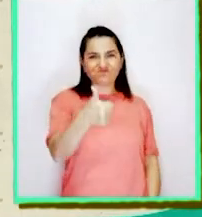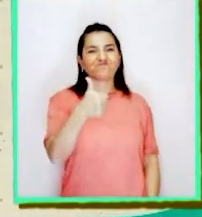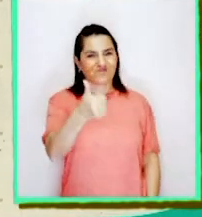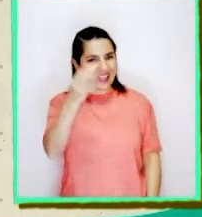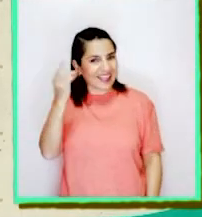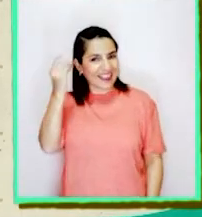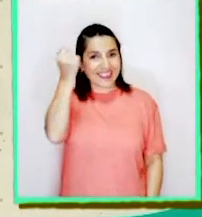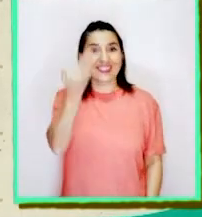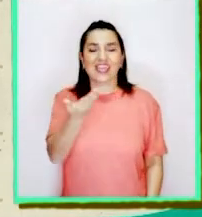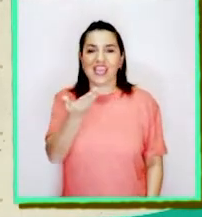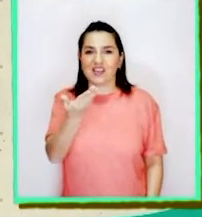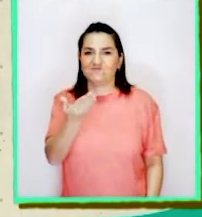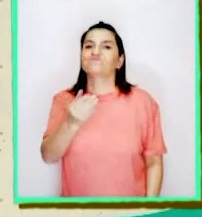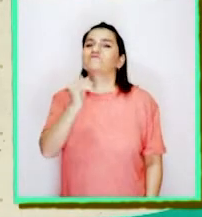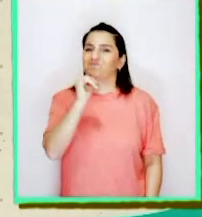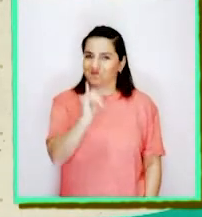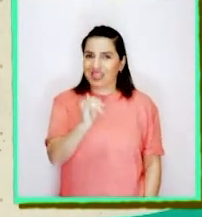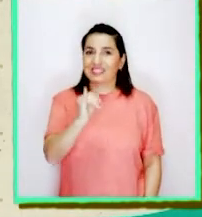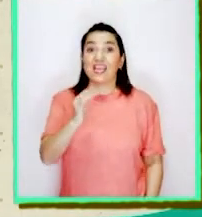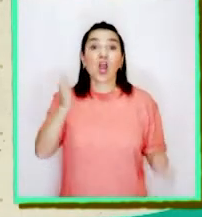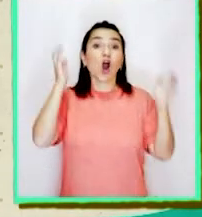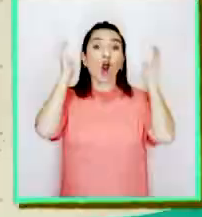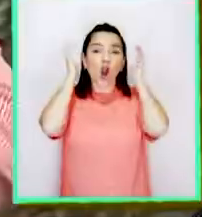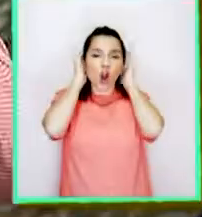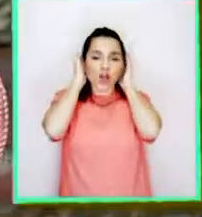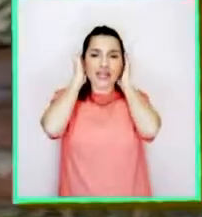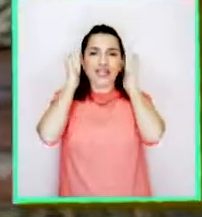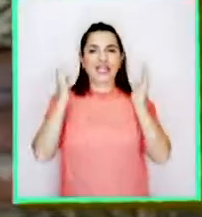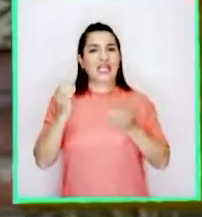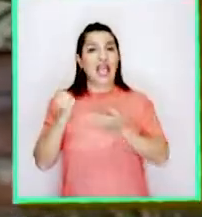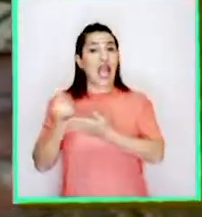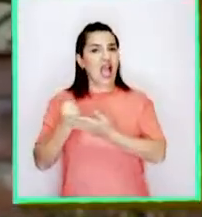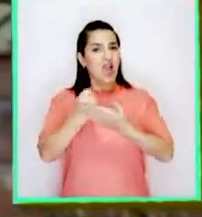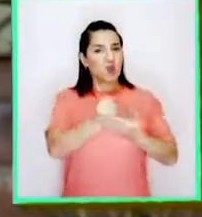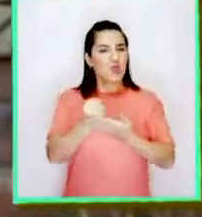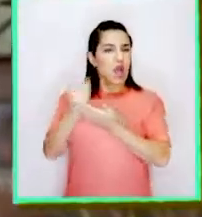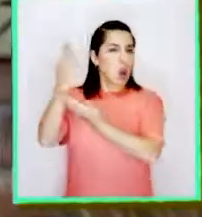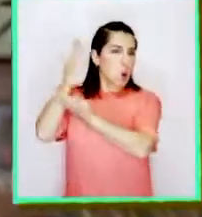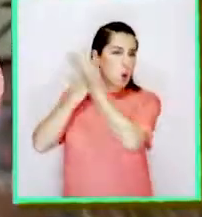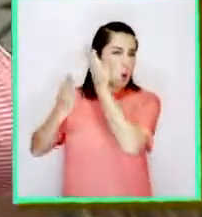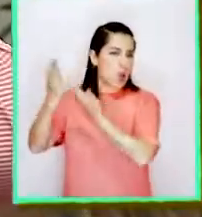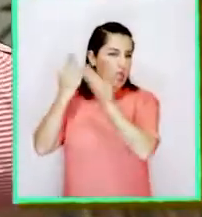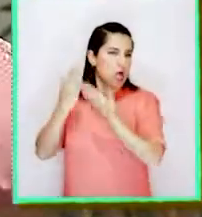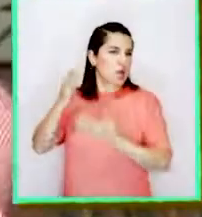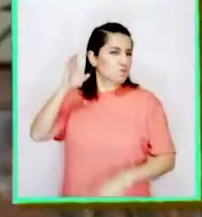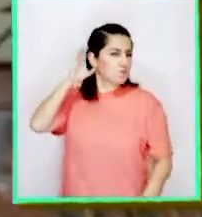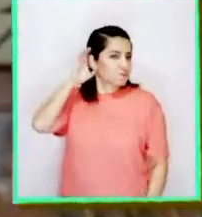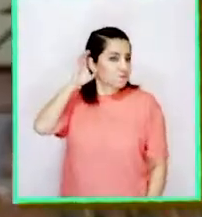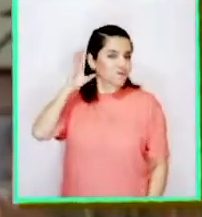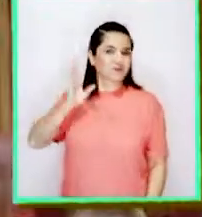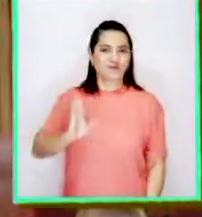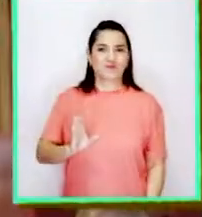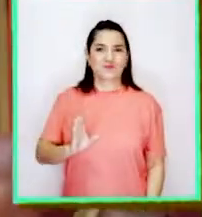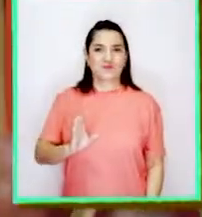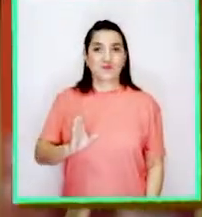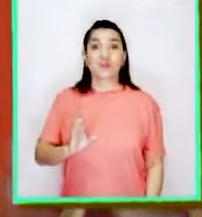¡Buenísima idea! Sin duda, unas orejeras lo ayudarán a proteger tan importante órgano.